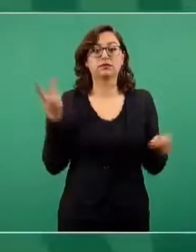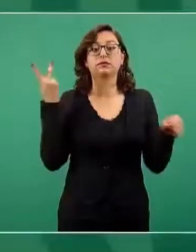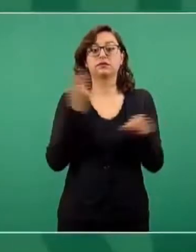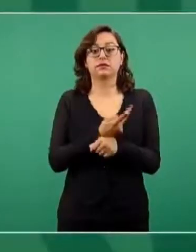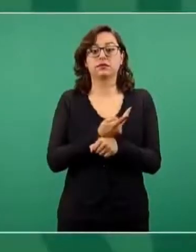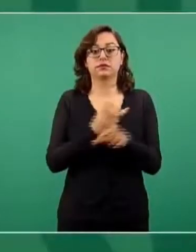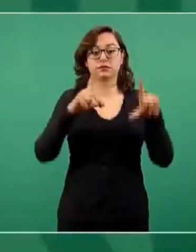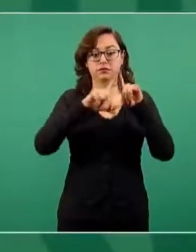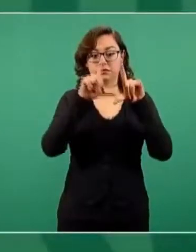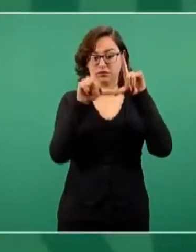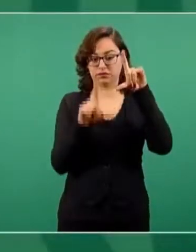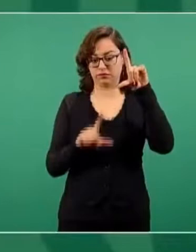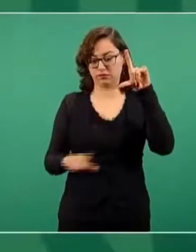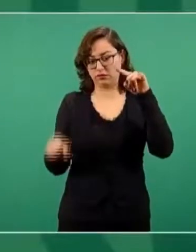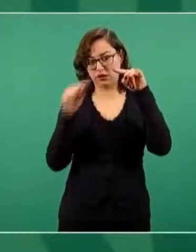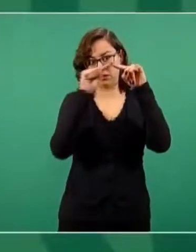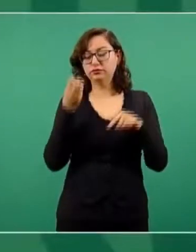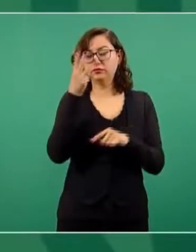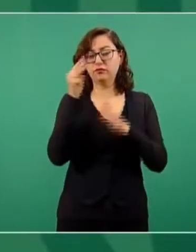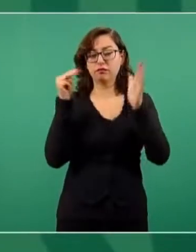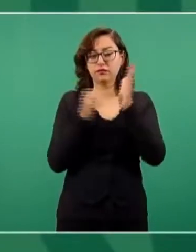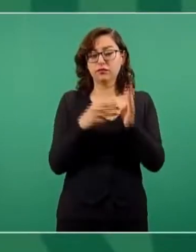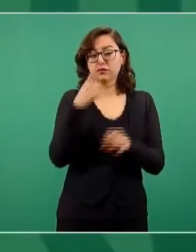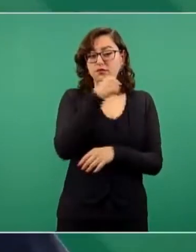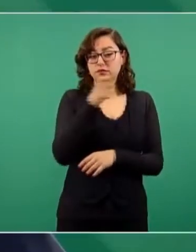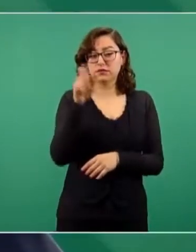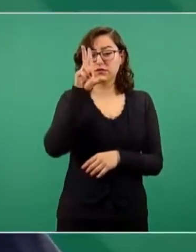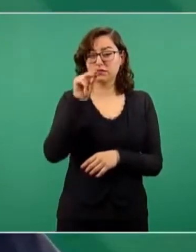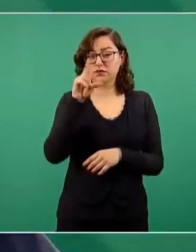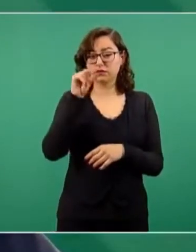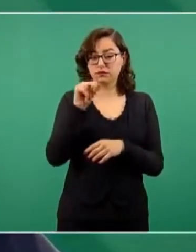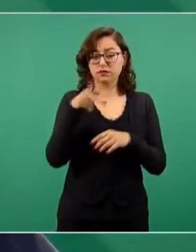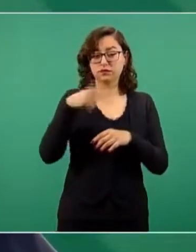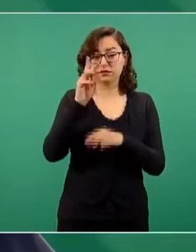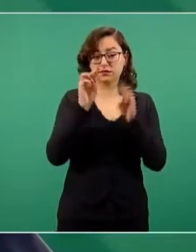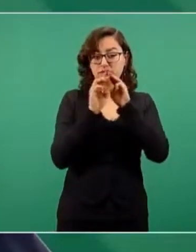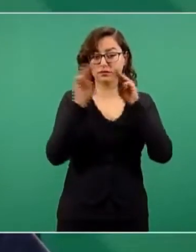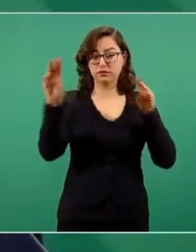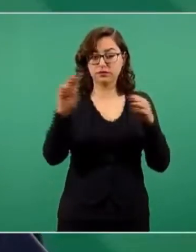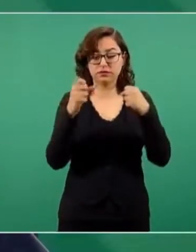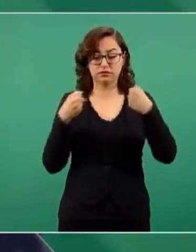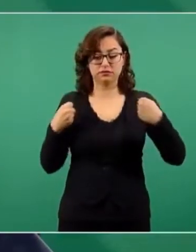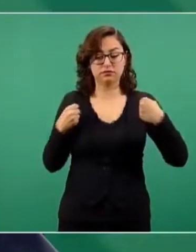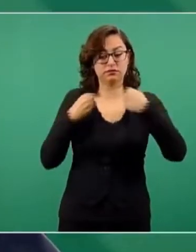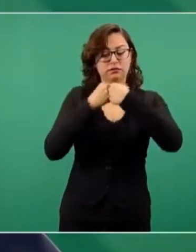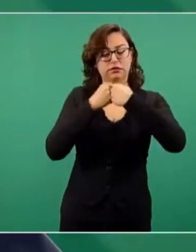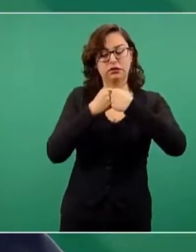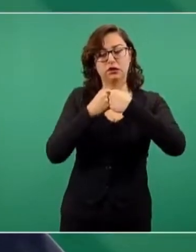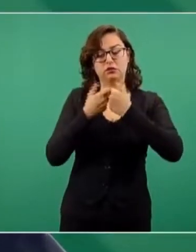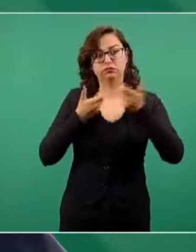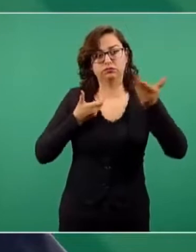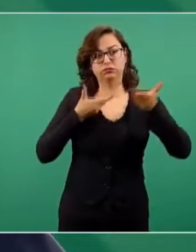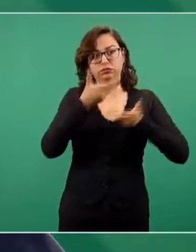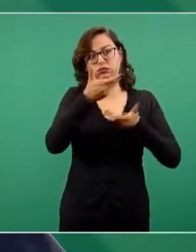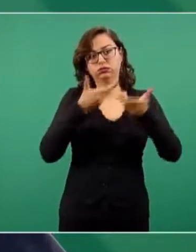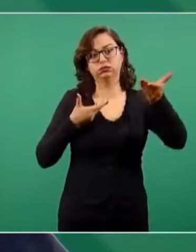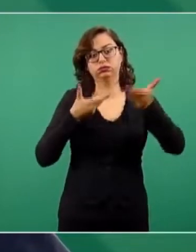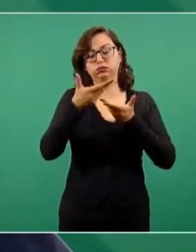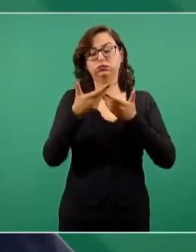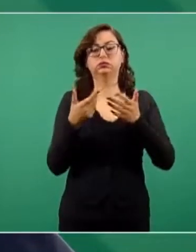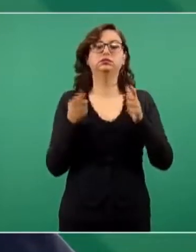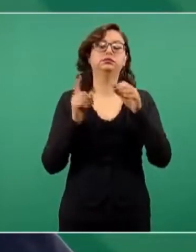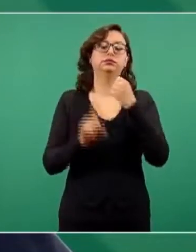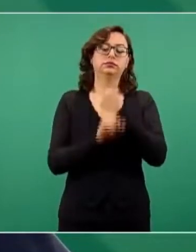tres mil 180 kilómetros y el fenómeno migratorio y otros problemas de seguridad.